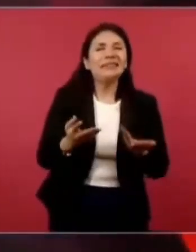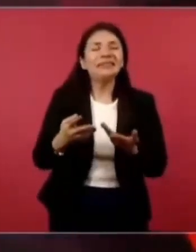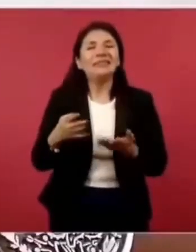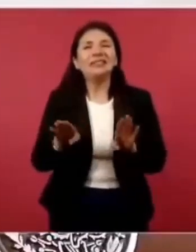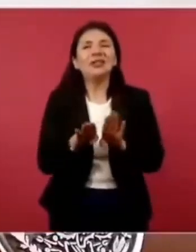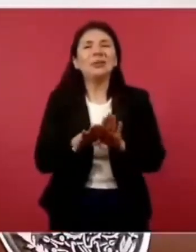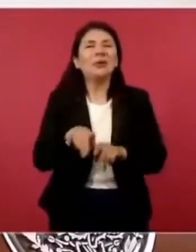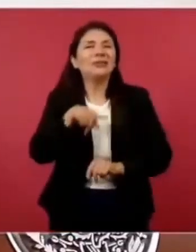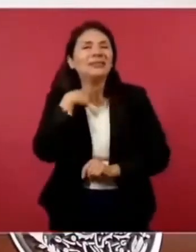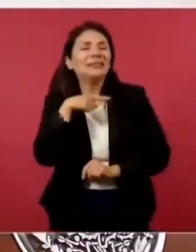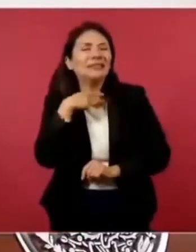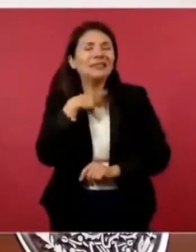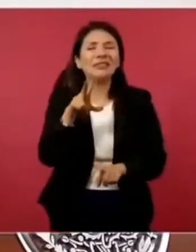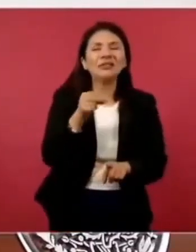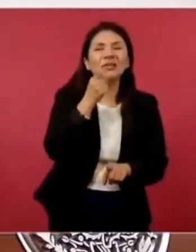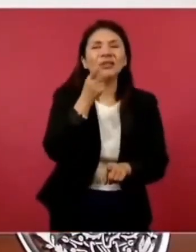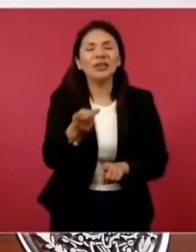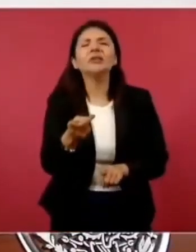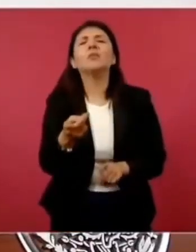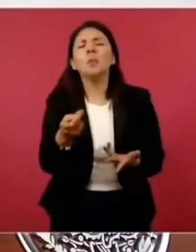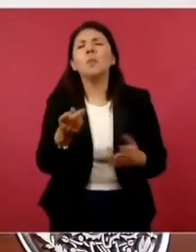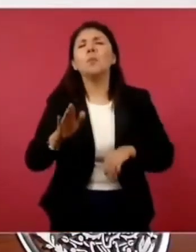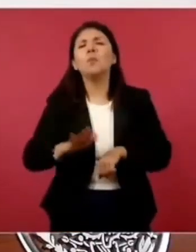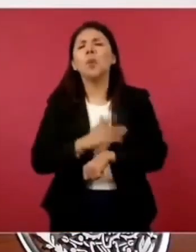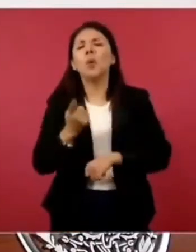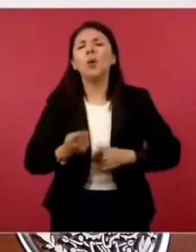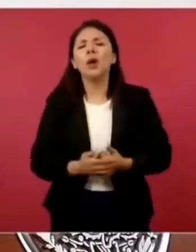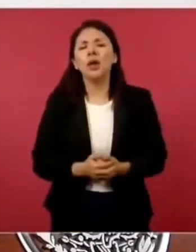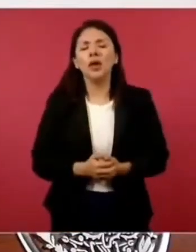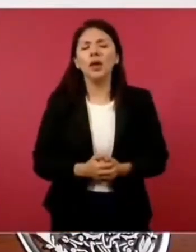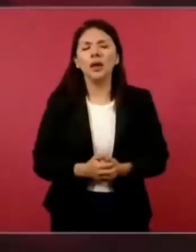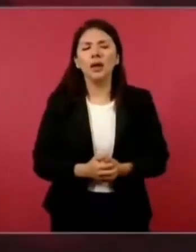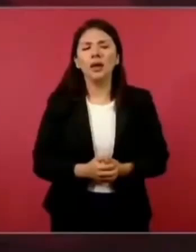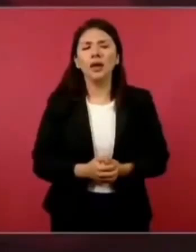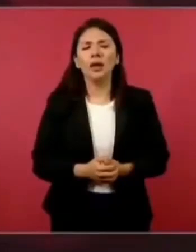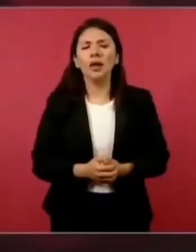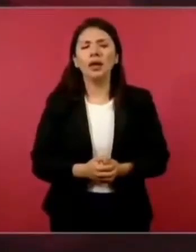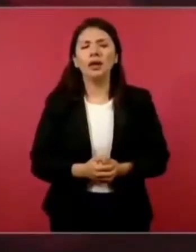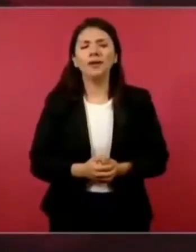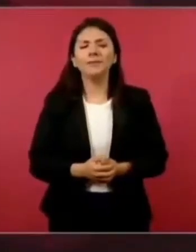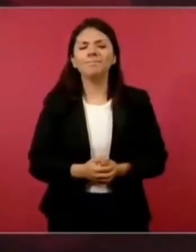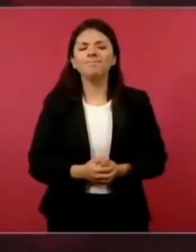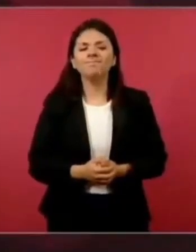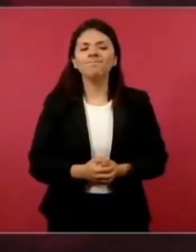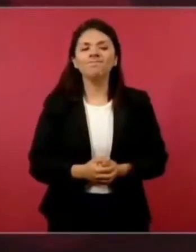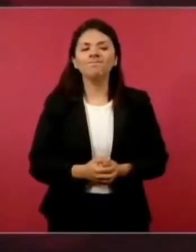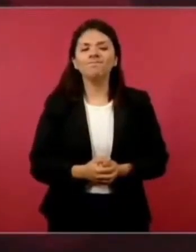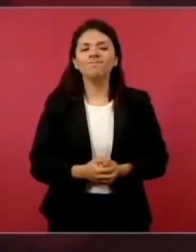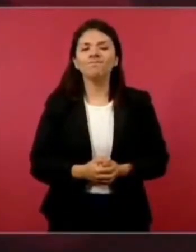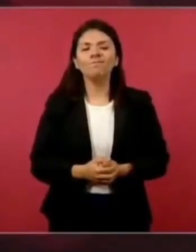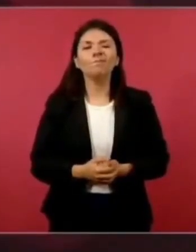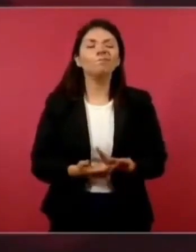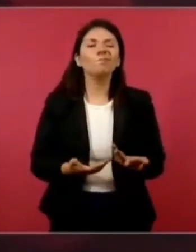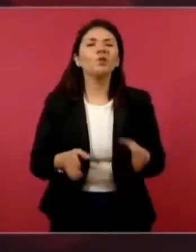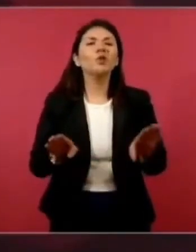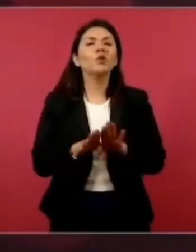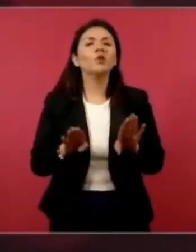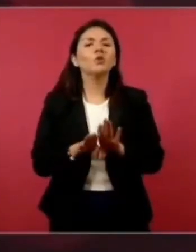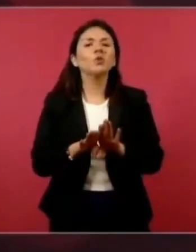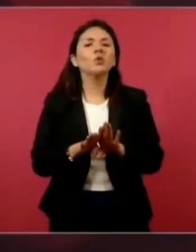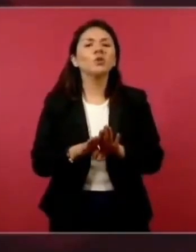había mucha pasión,